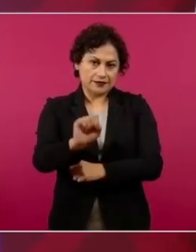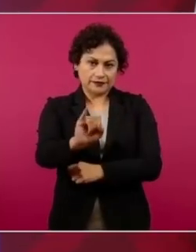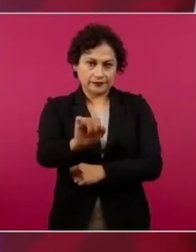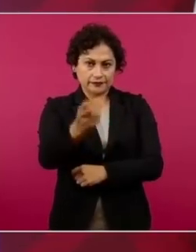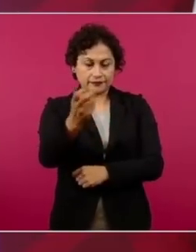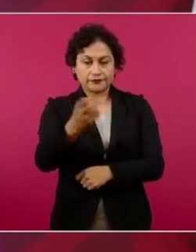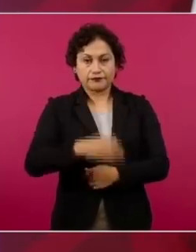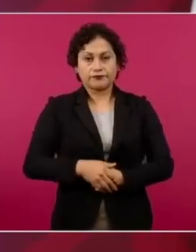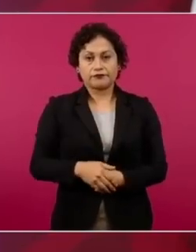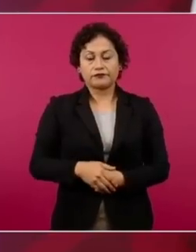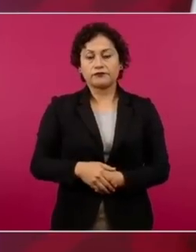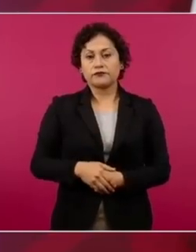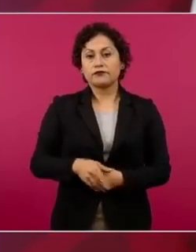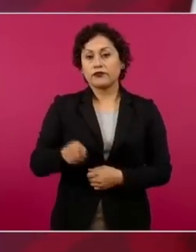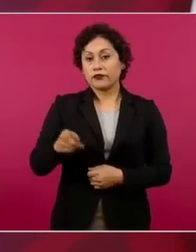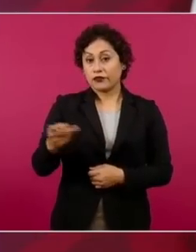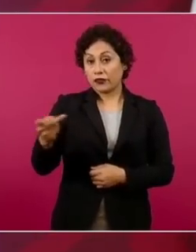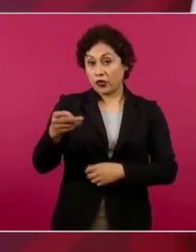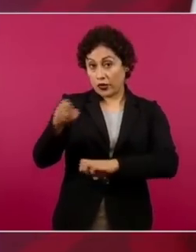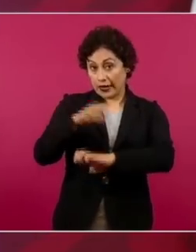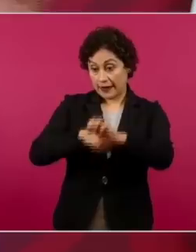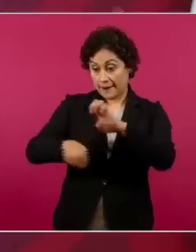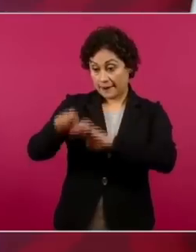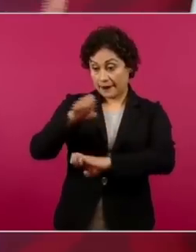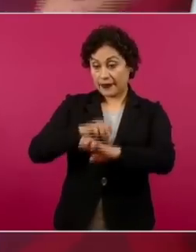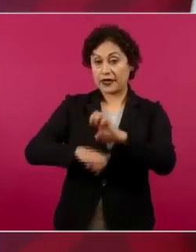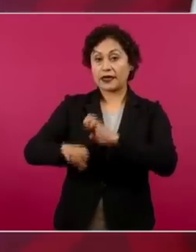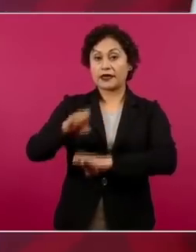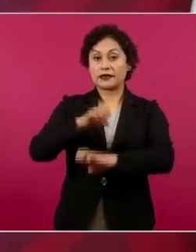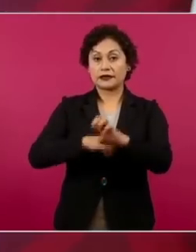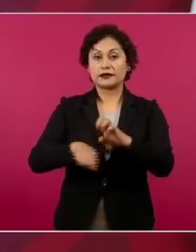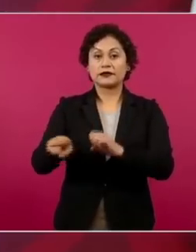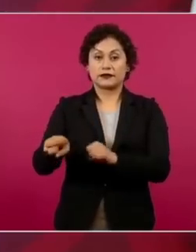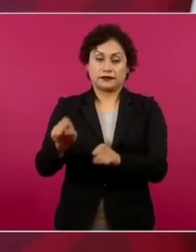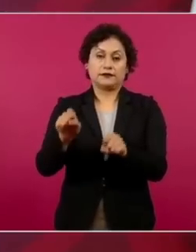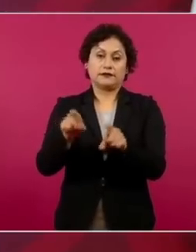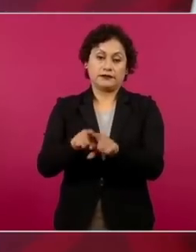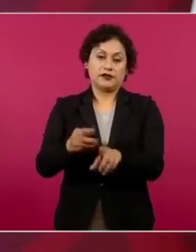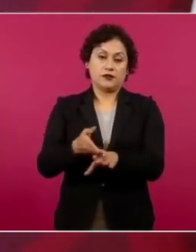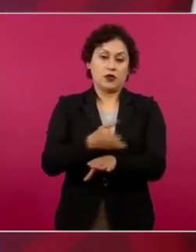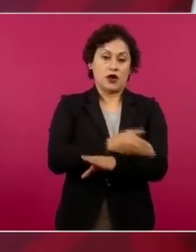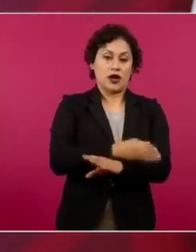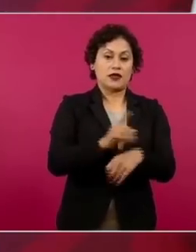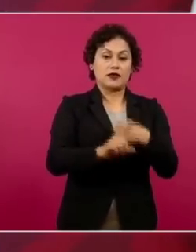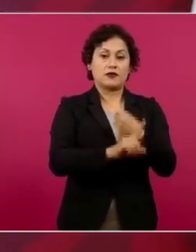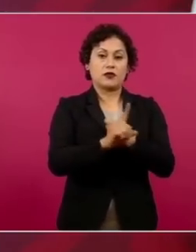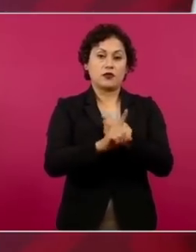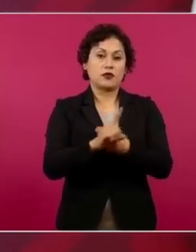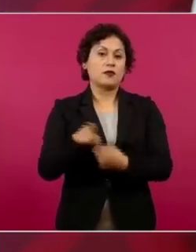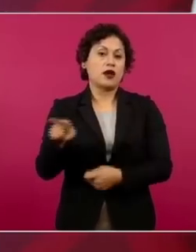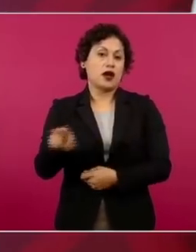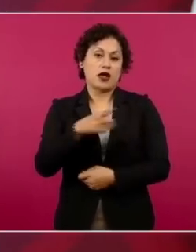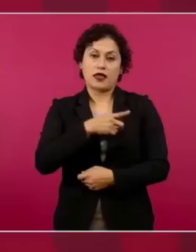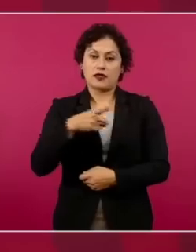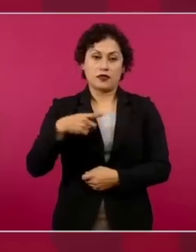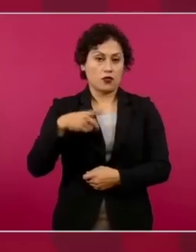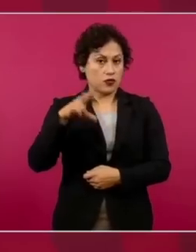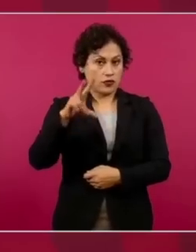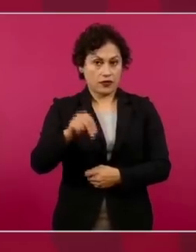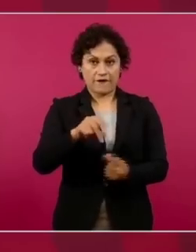Esta empresa, por la falla de origen, no debería de cobrar.